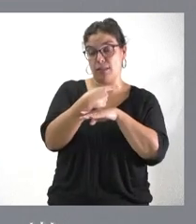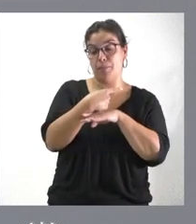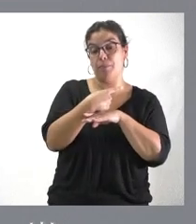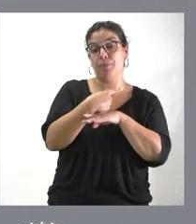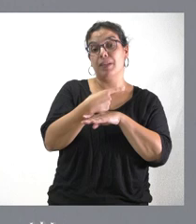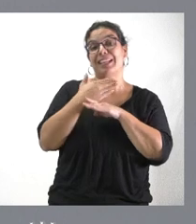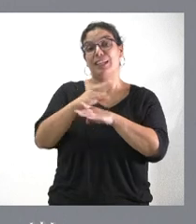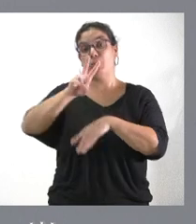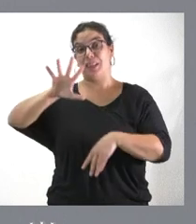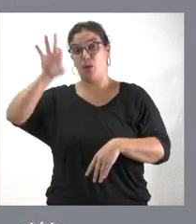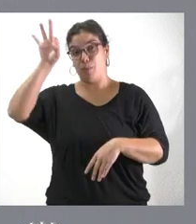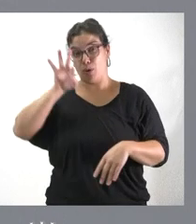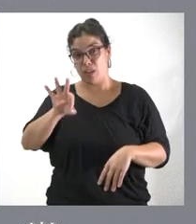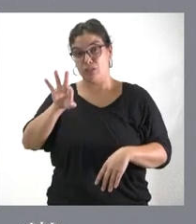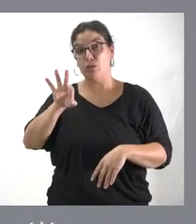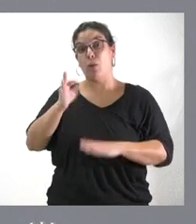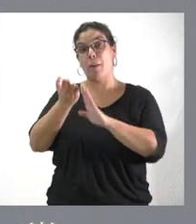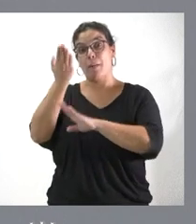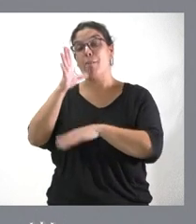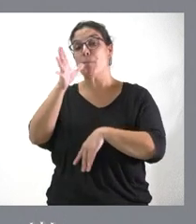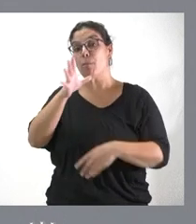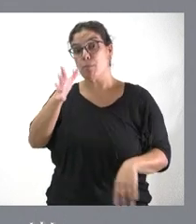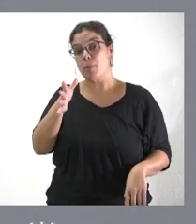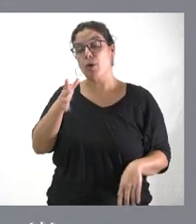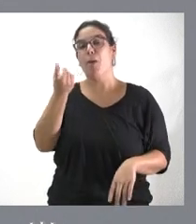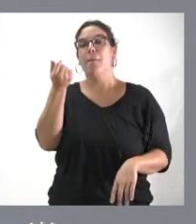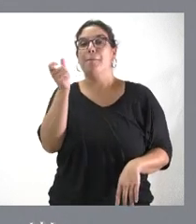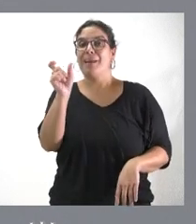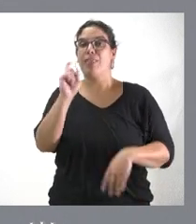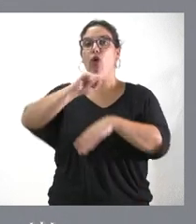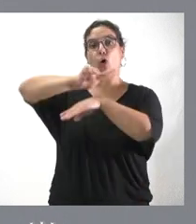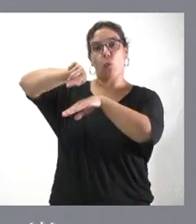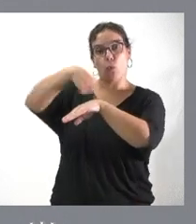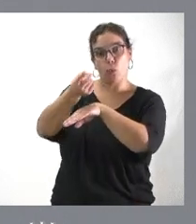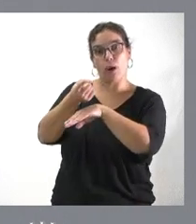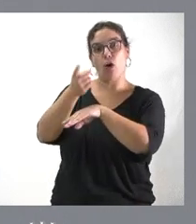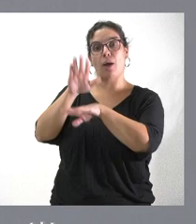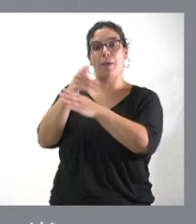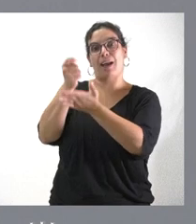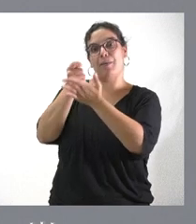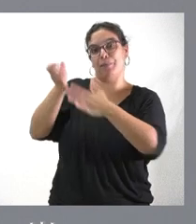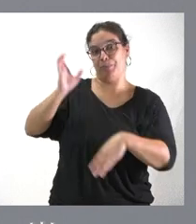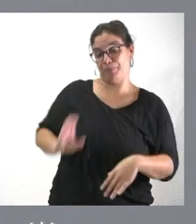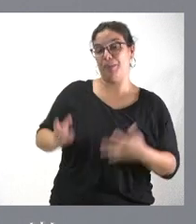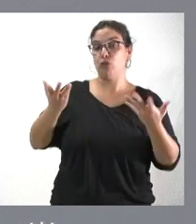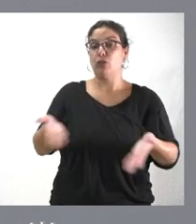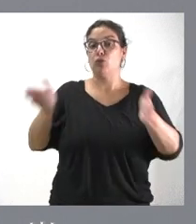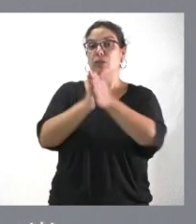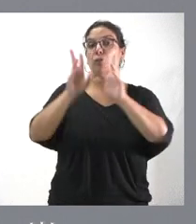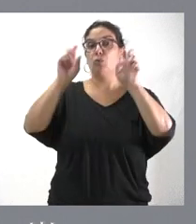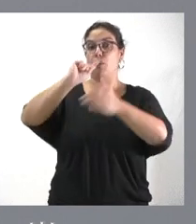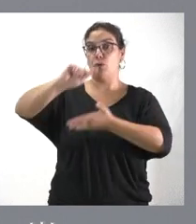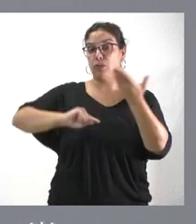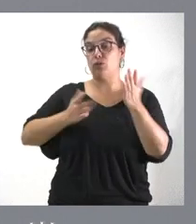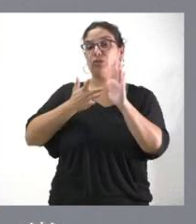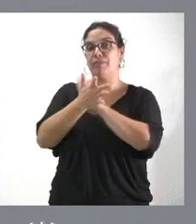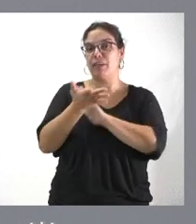cuarto de ese aumento se debe al incremento del precio hora en las retribuciones. El nuevo contrato supone, como